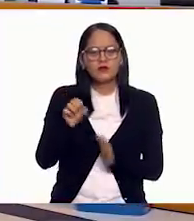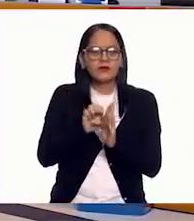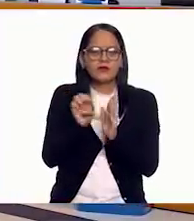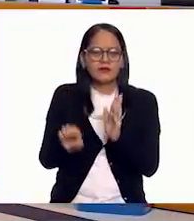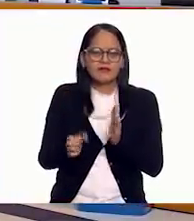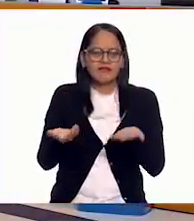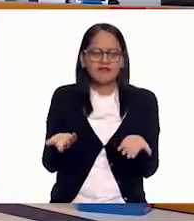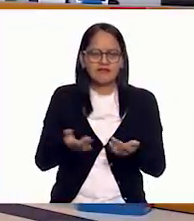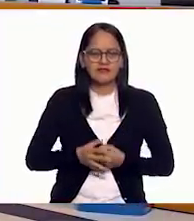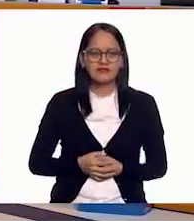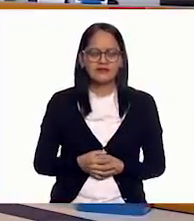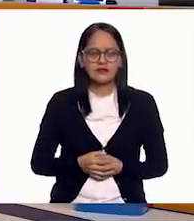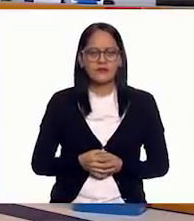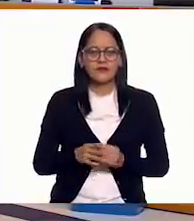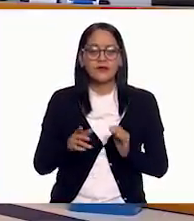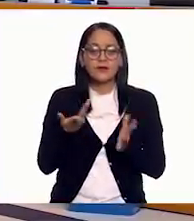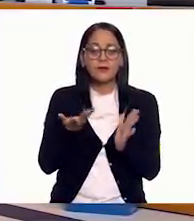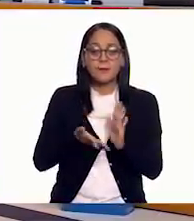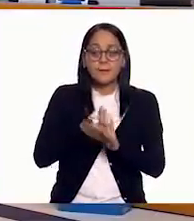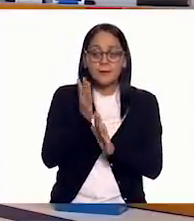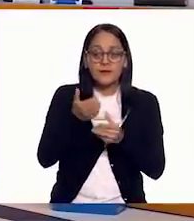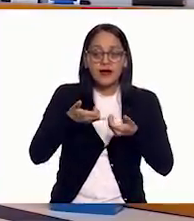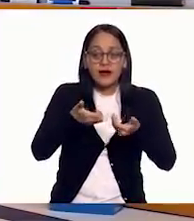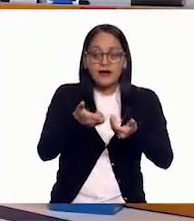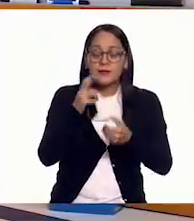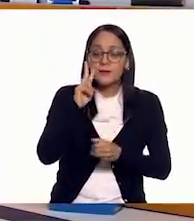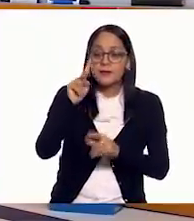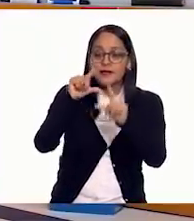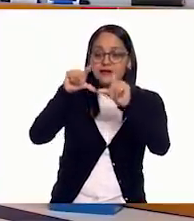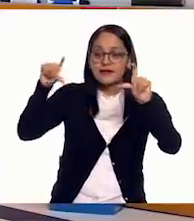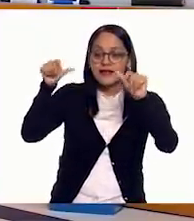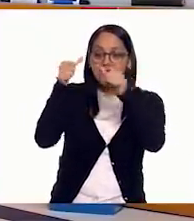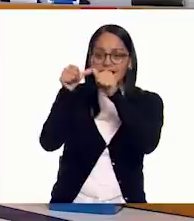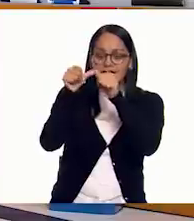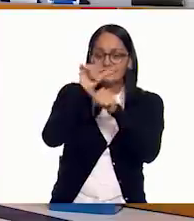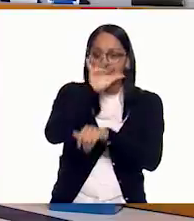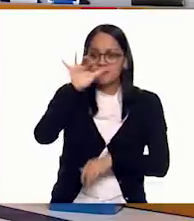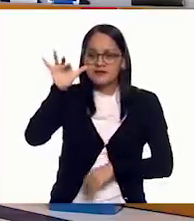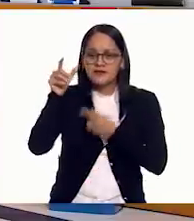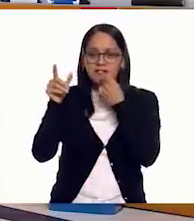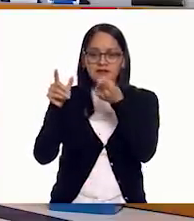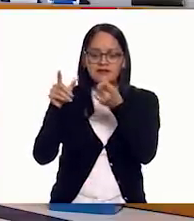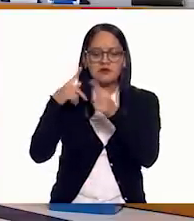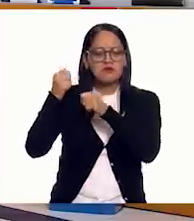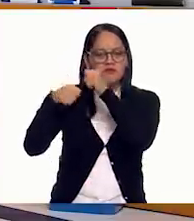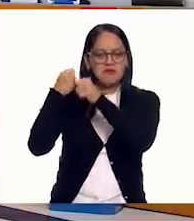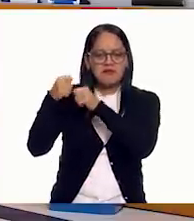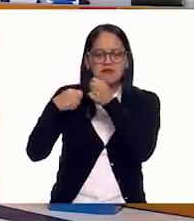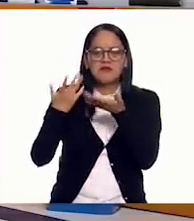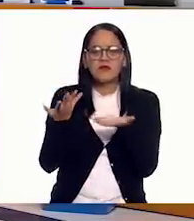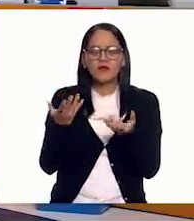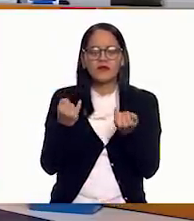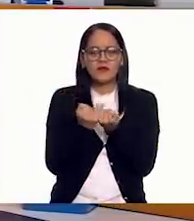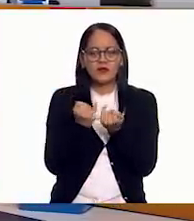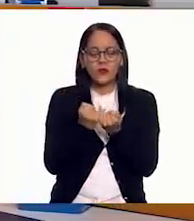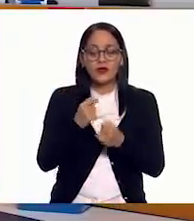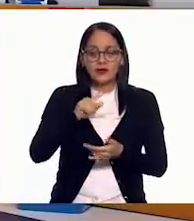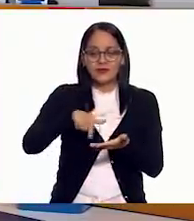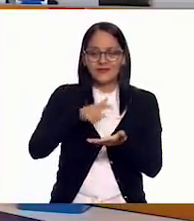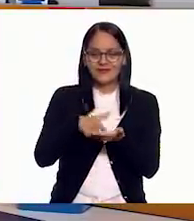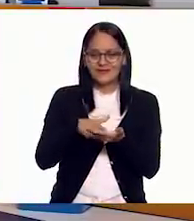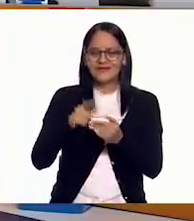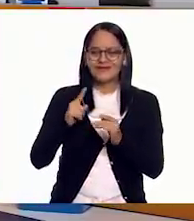por ejemplo, cuando salen a la calle y ven un letrero de la tienda, de un centro